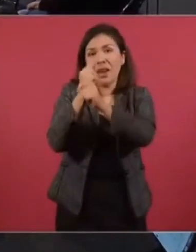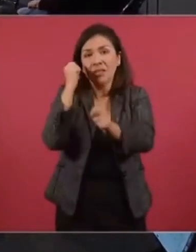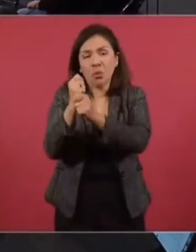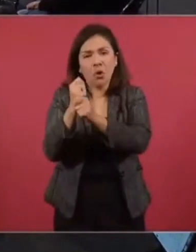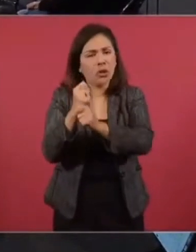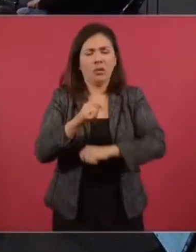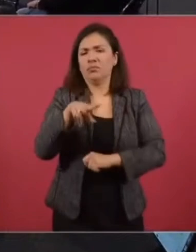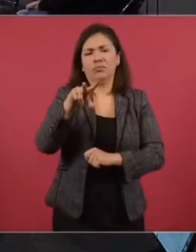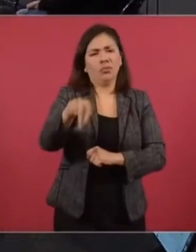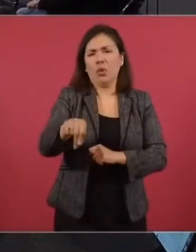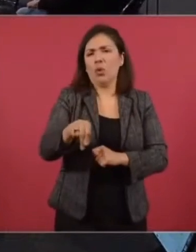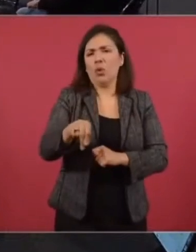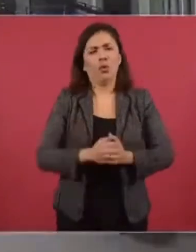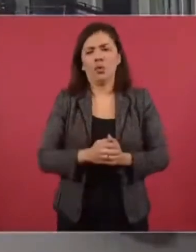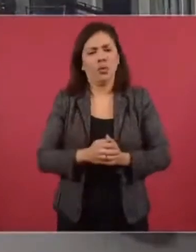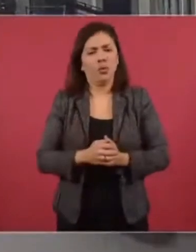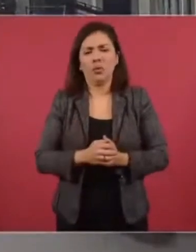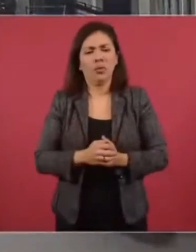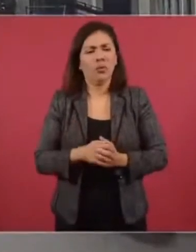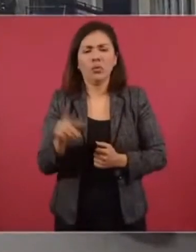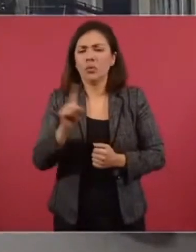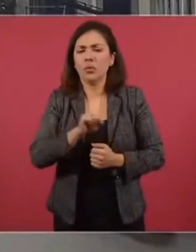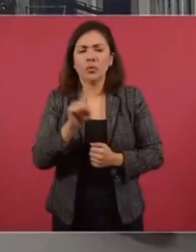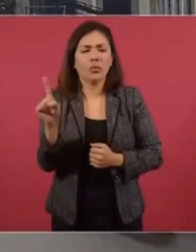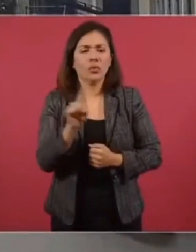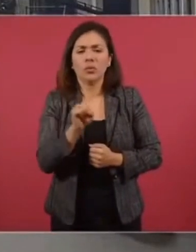no, si por eso es que hay tanta